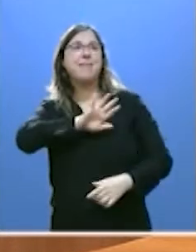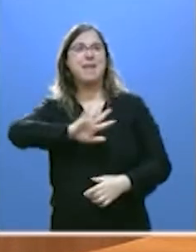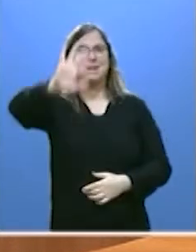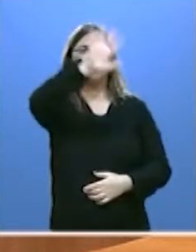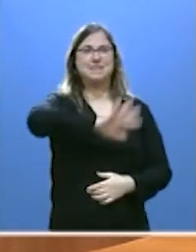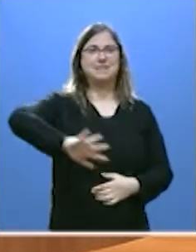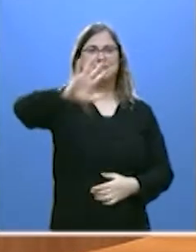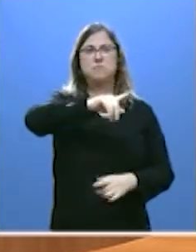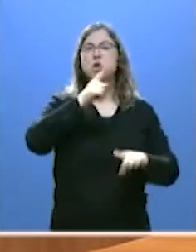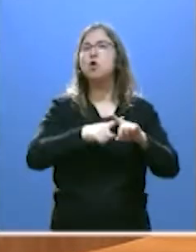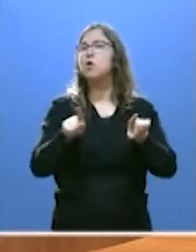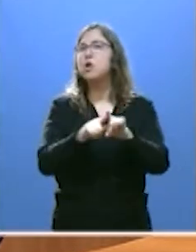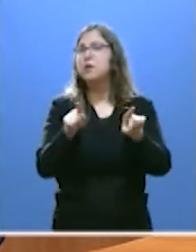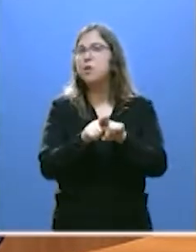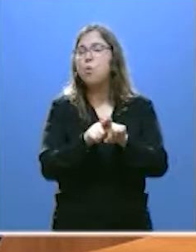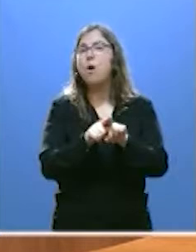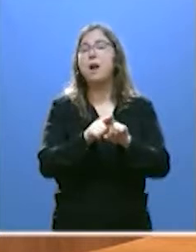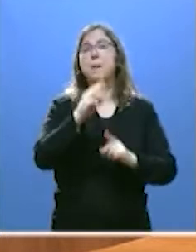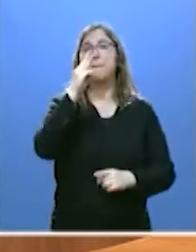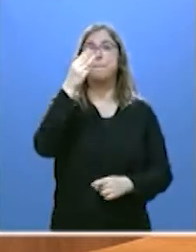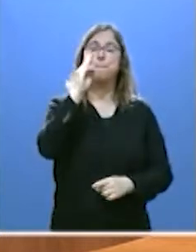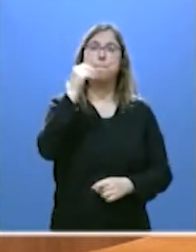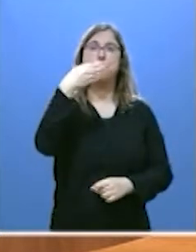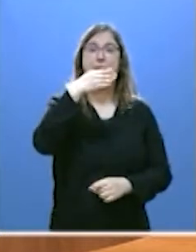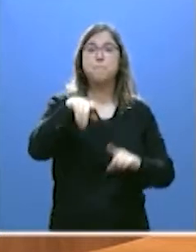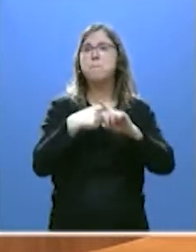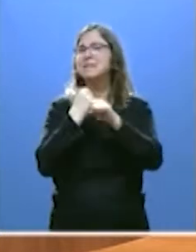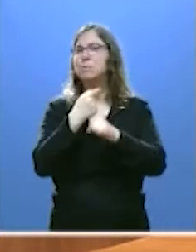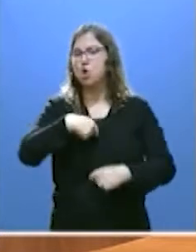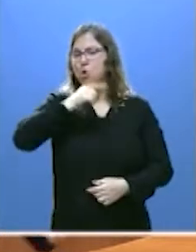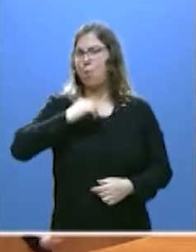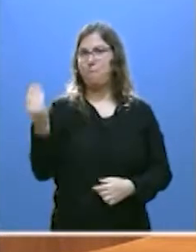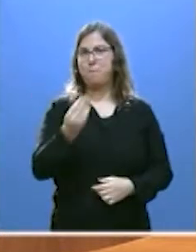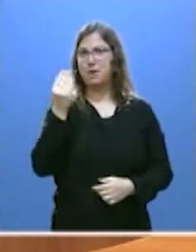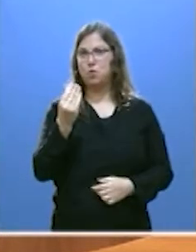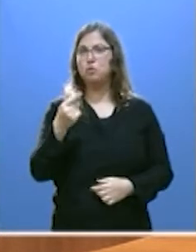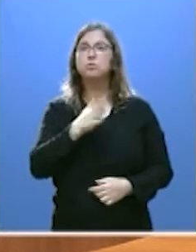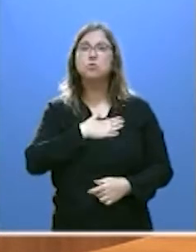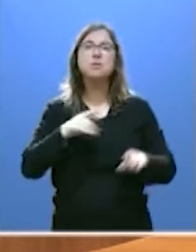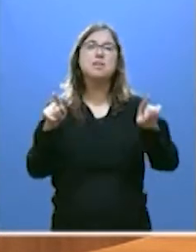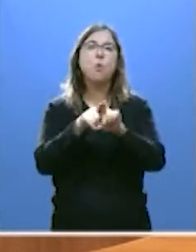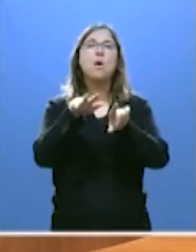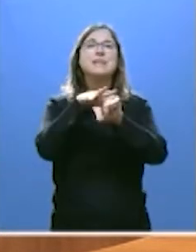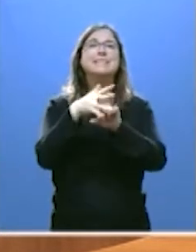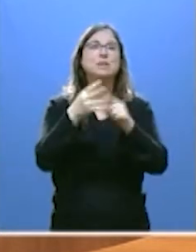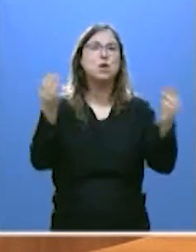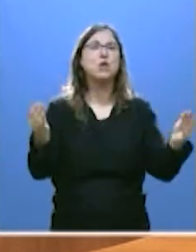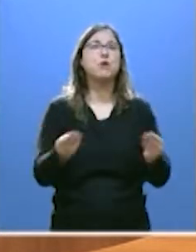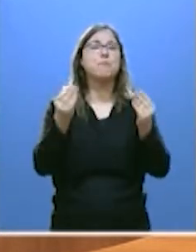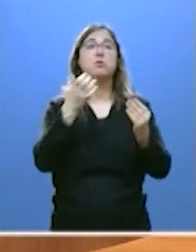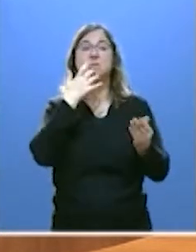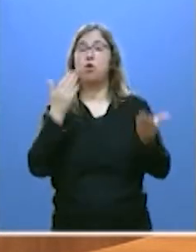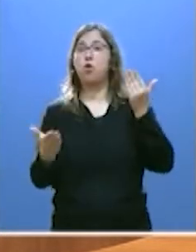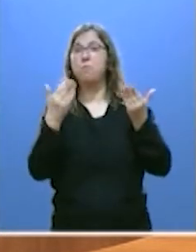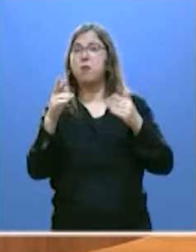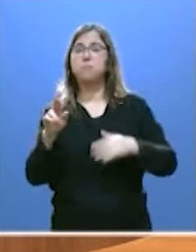en términos de Producto Interior Bruto y de empleo. Nos posicionamos, desde luego, en una mejor situación de cara